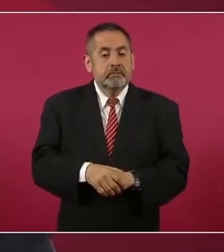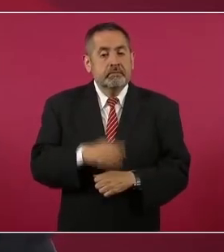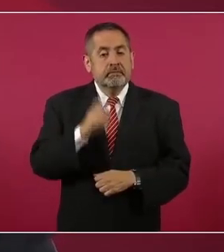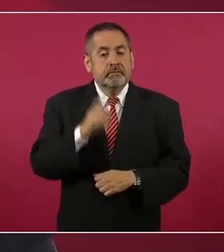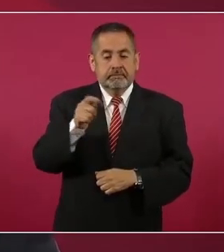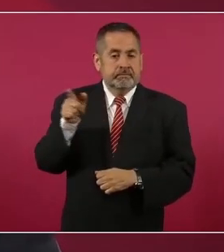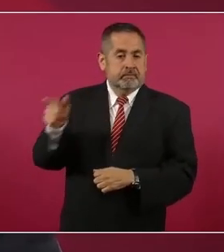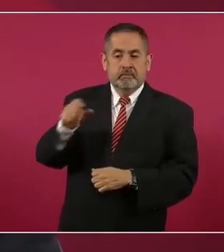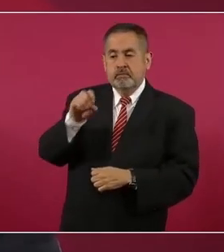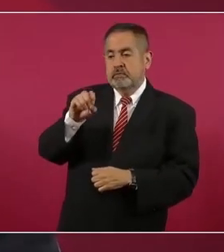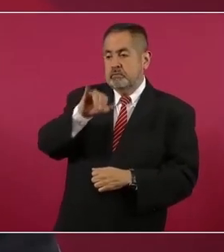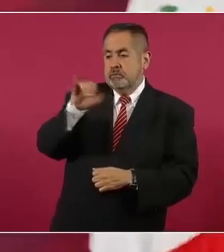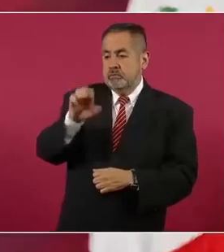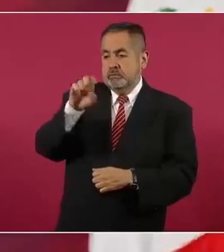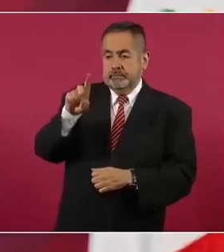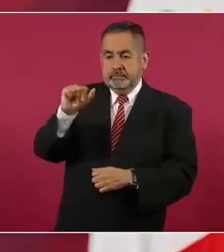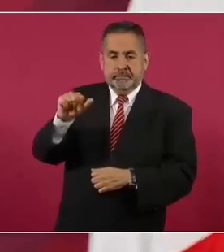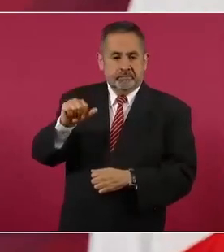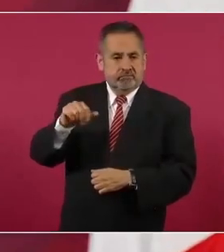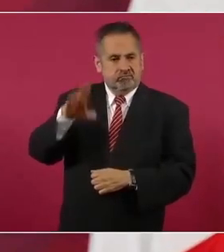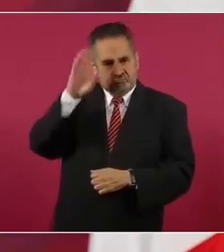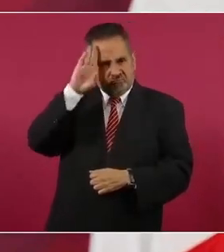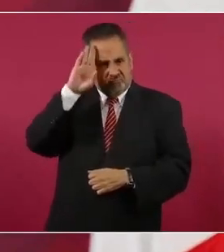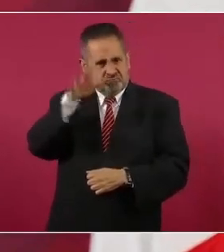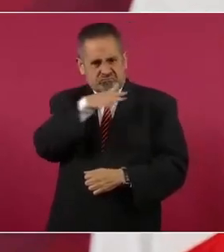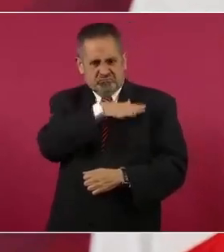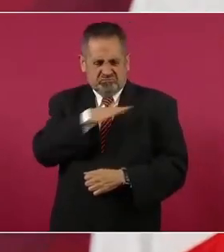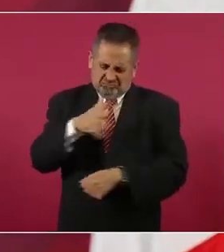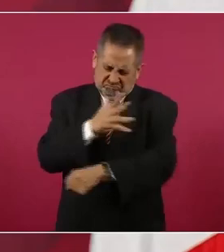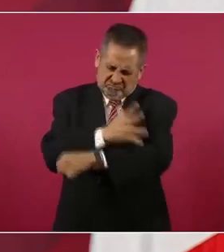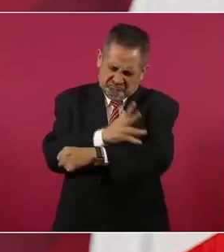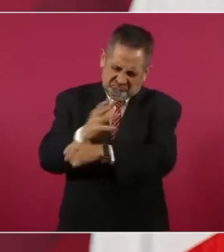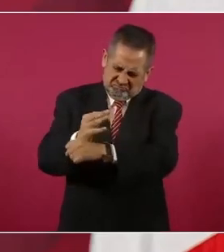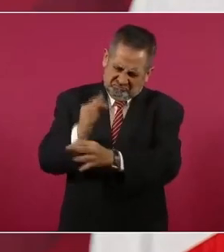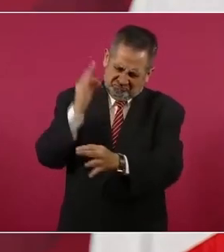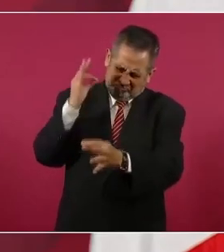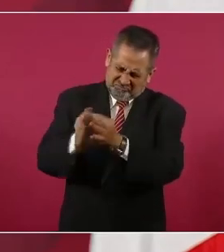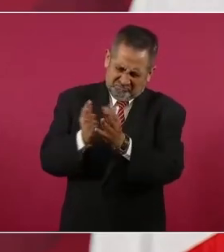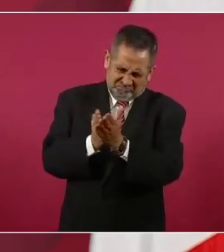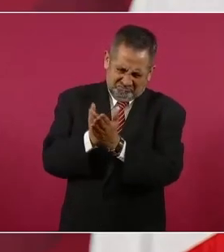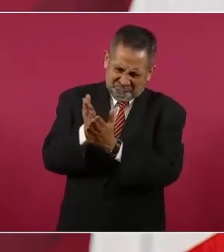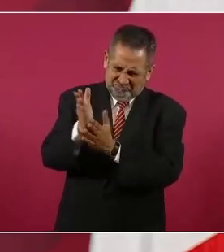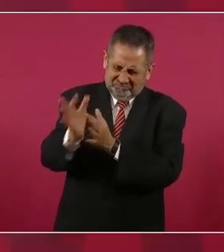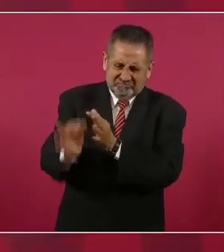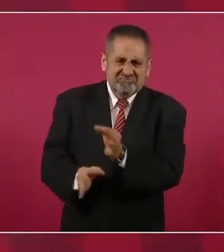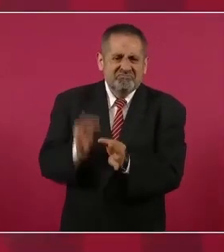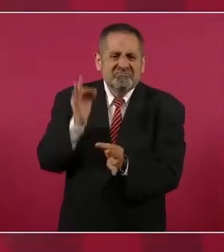Ojeda es un hombre recto, íntegro,